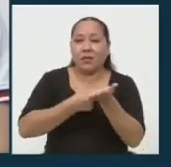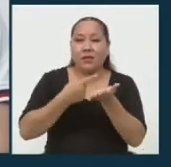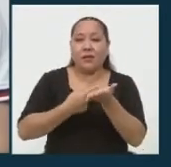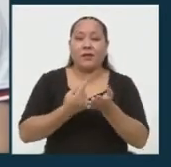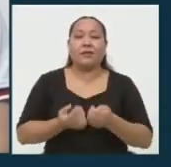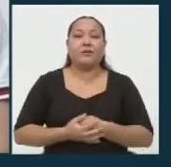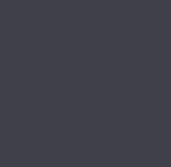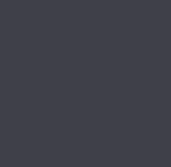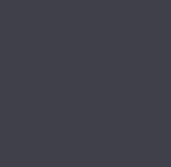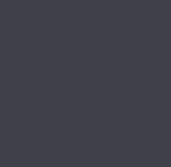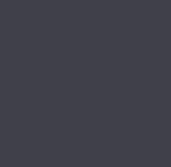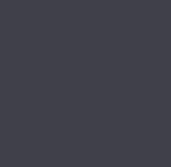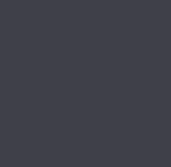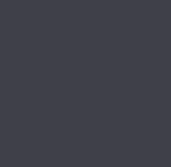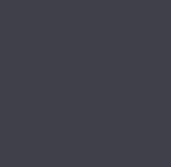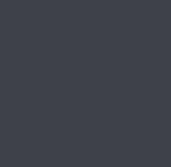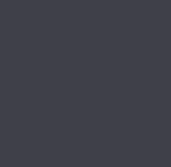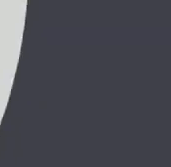del debate.